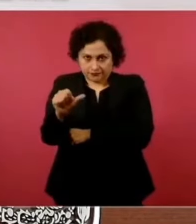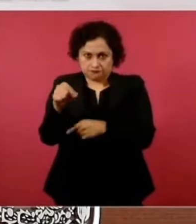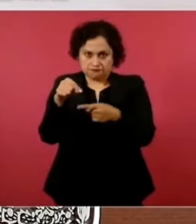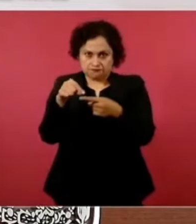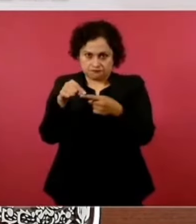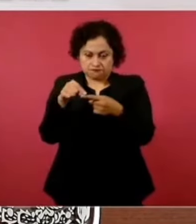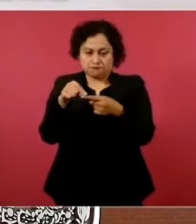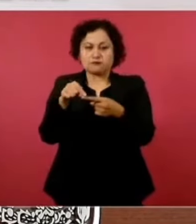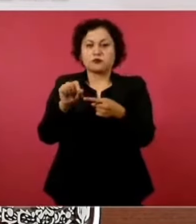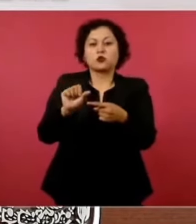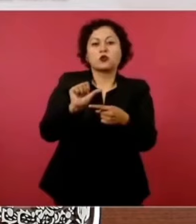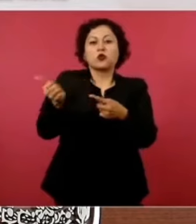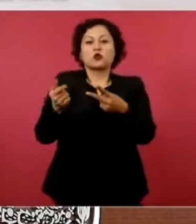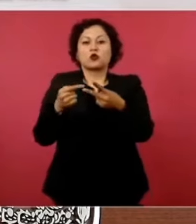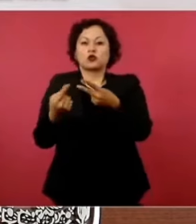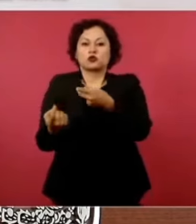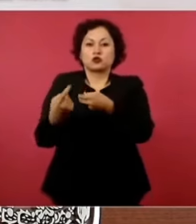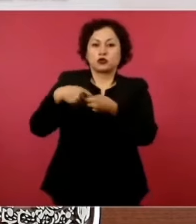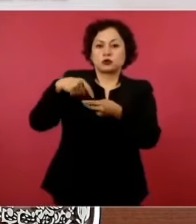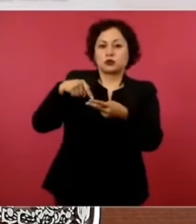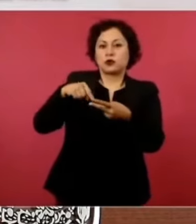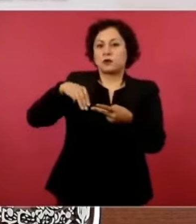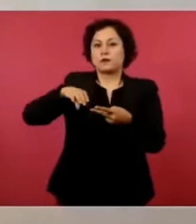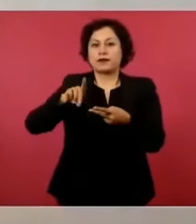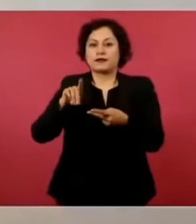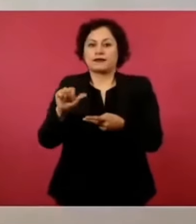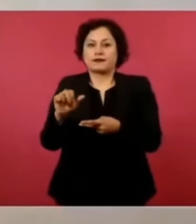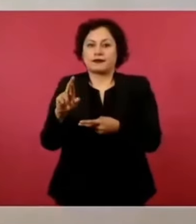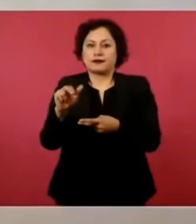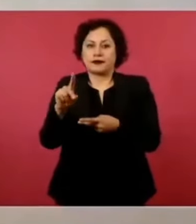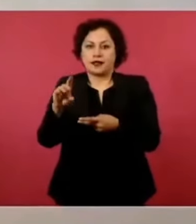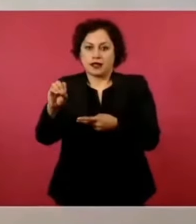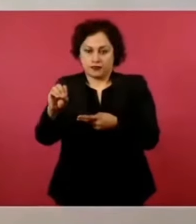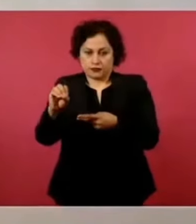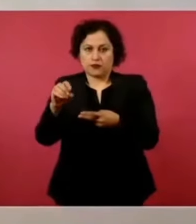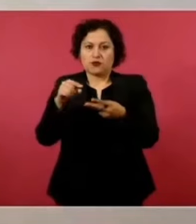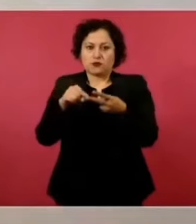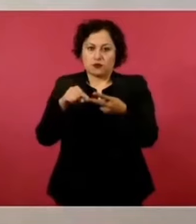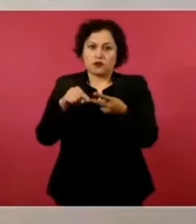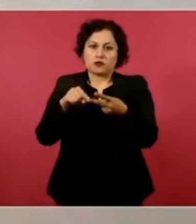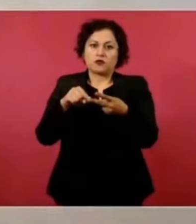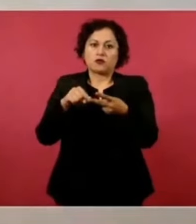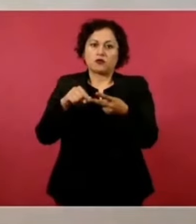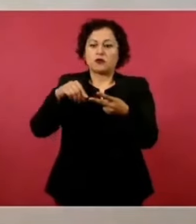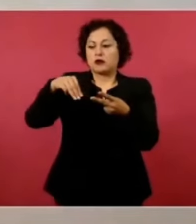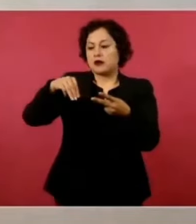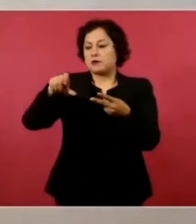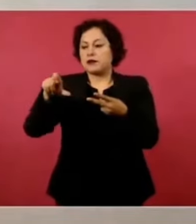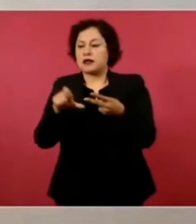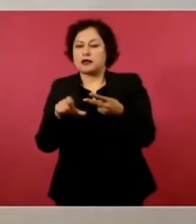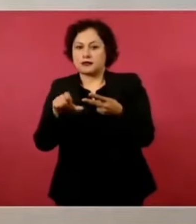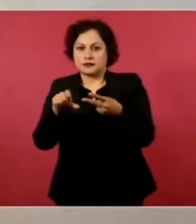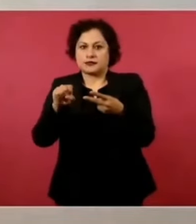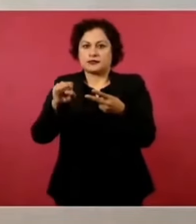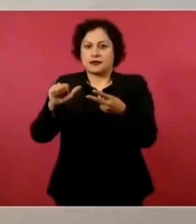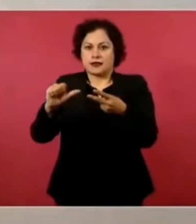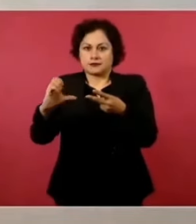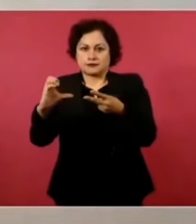También LATINOS MEDIA RADIO, LATINOS MEDIA MX Hub, o sea de serie.